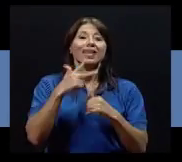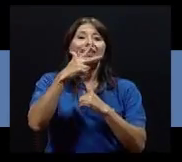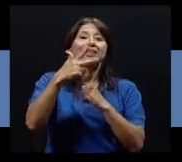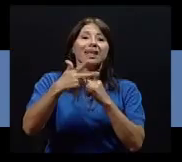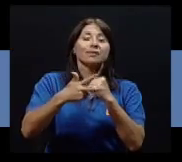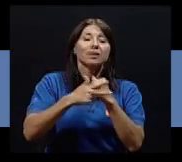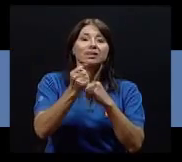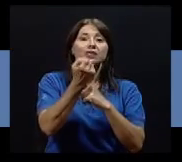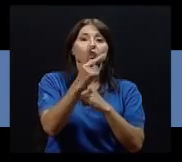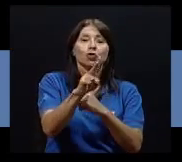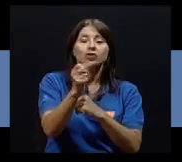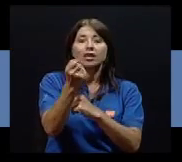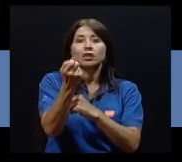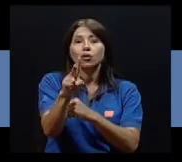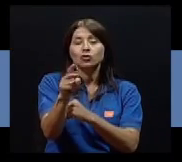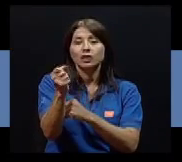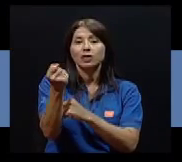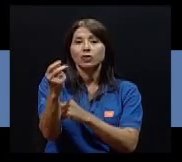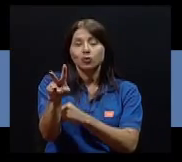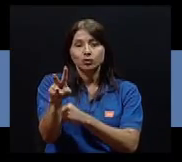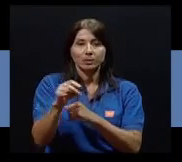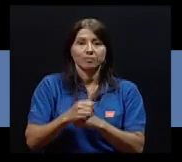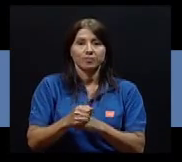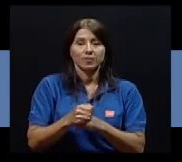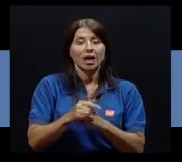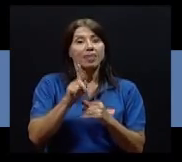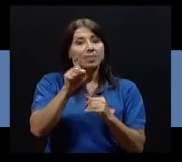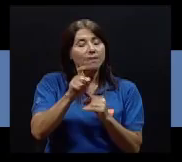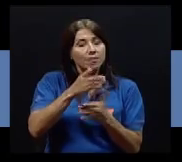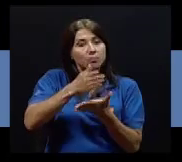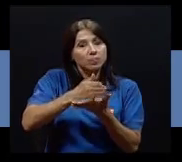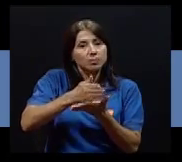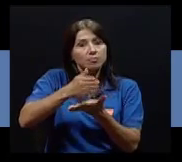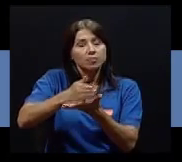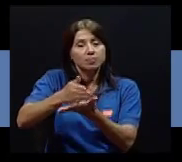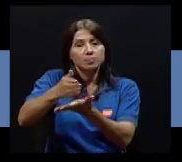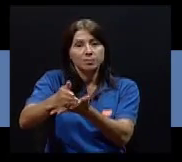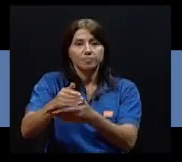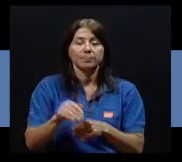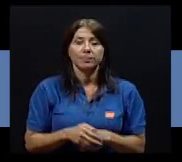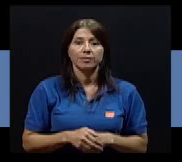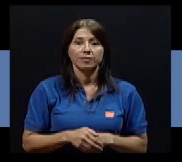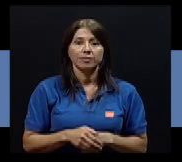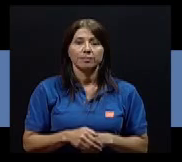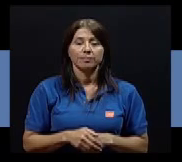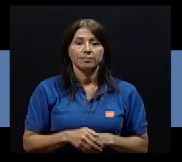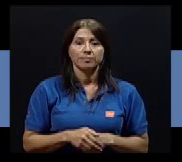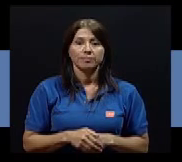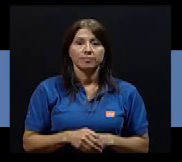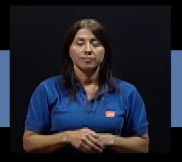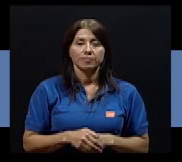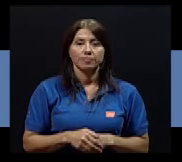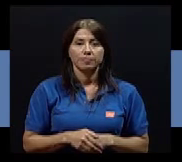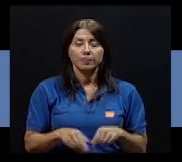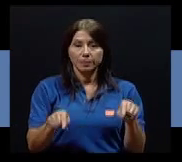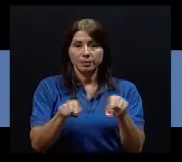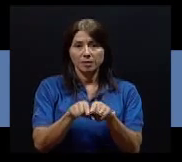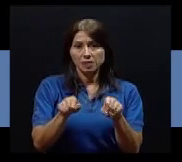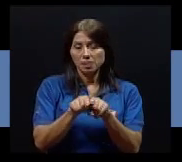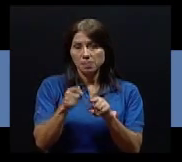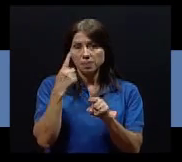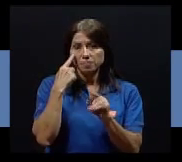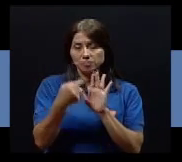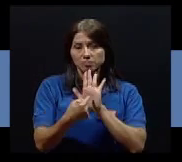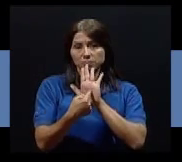bajar. En 3 series de 12 a 15 repeticiones, con 40 segundos de descanso entre cada serie. Otro ejercicio es llevar los codos al